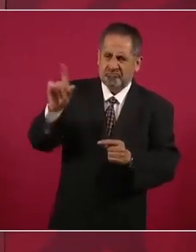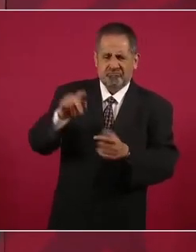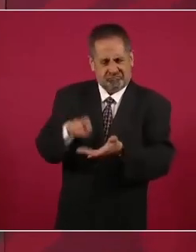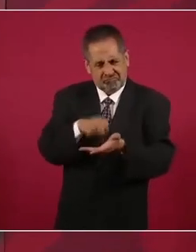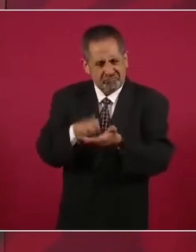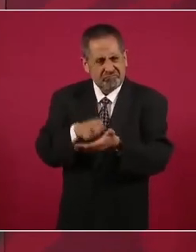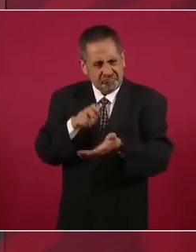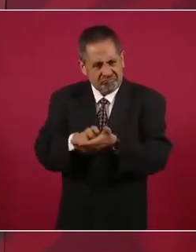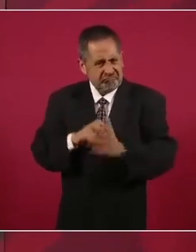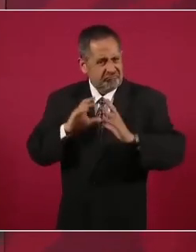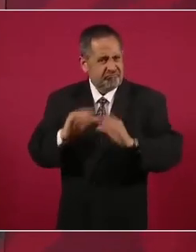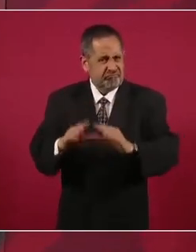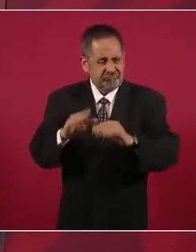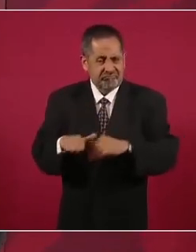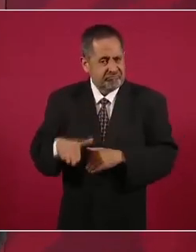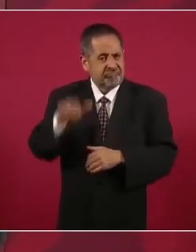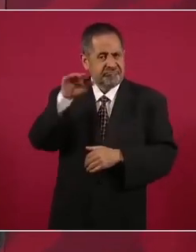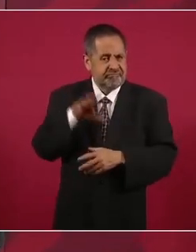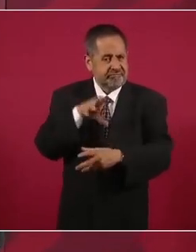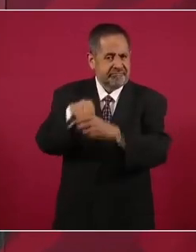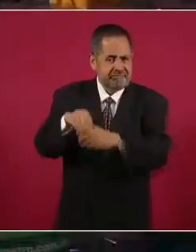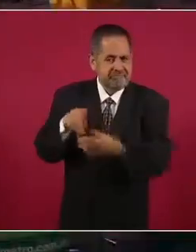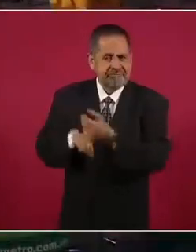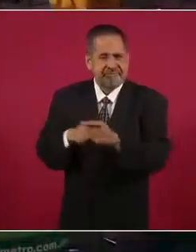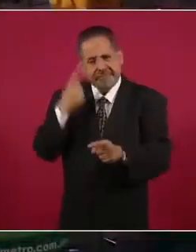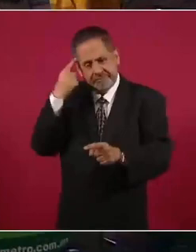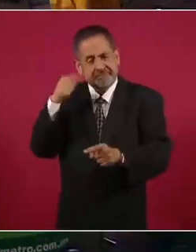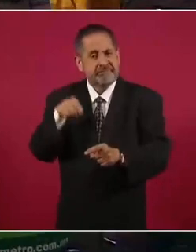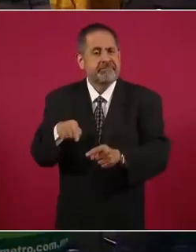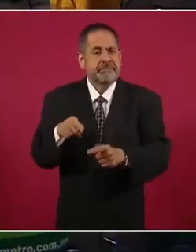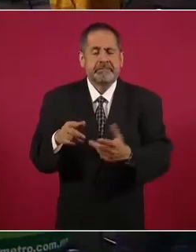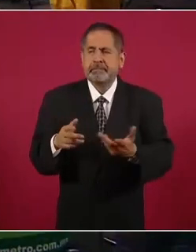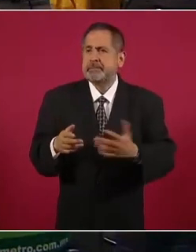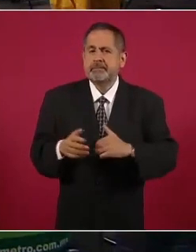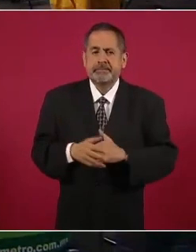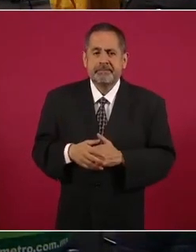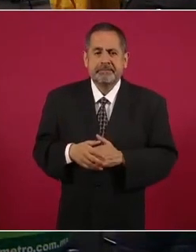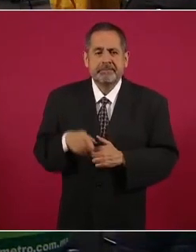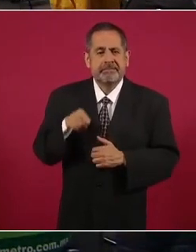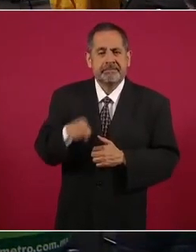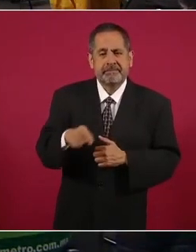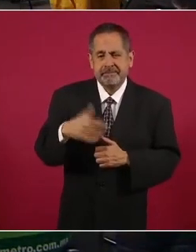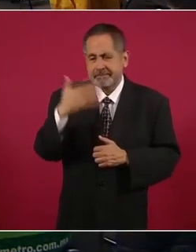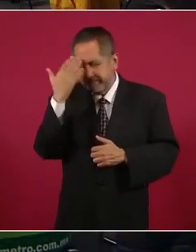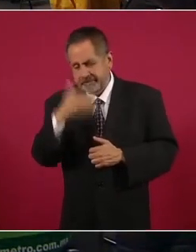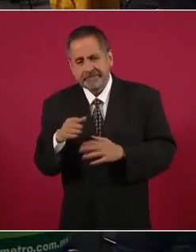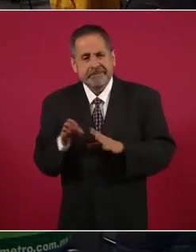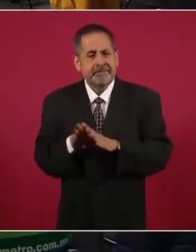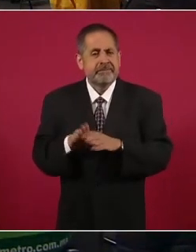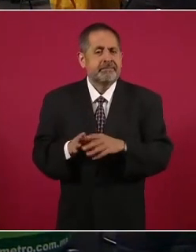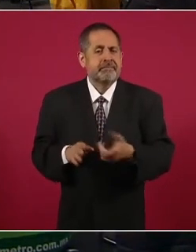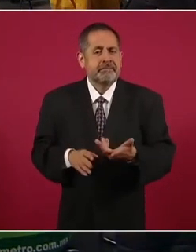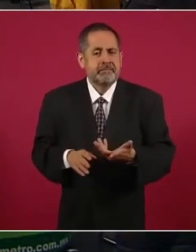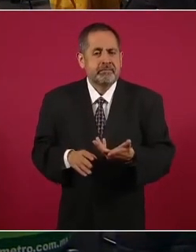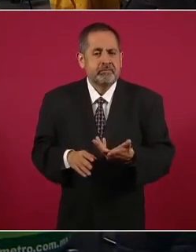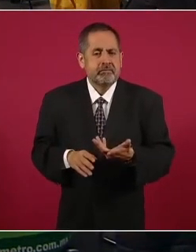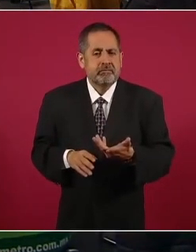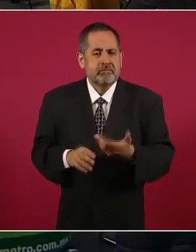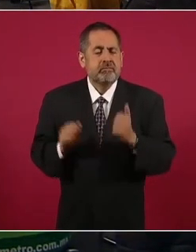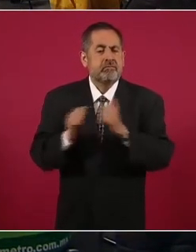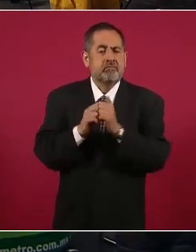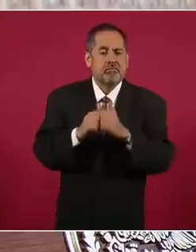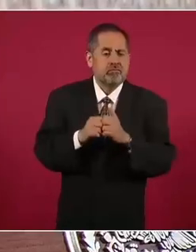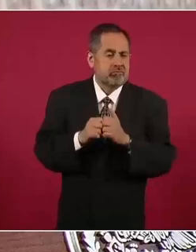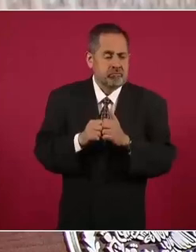formarlos para el manejo limitado del